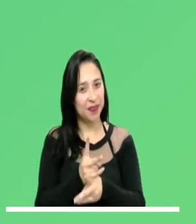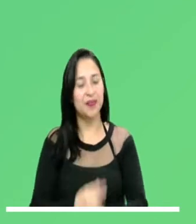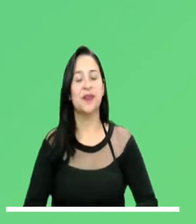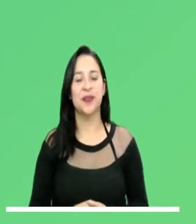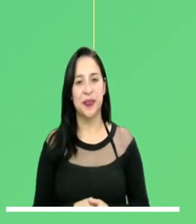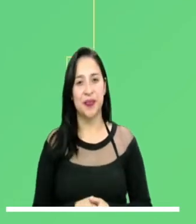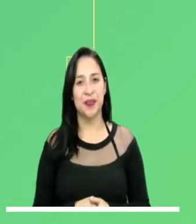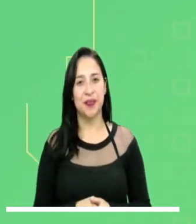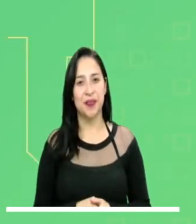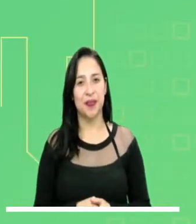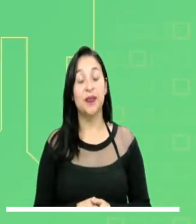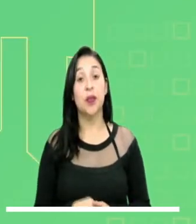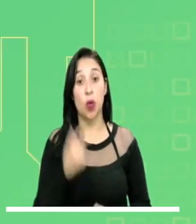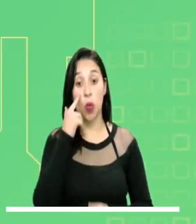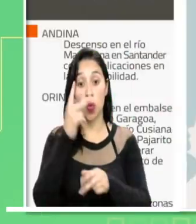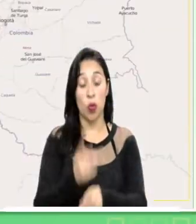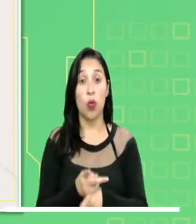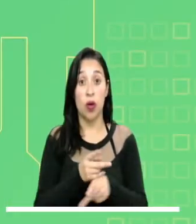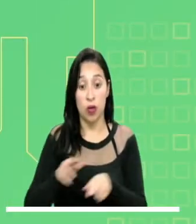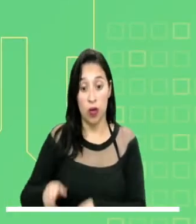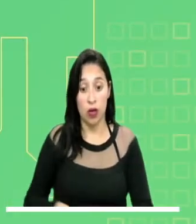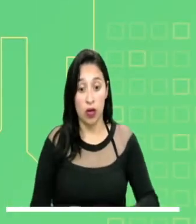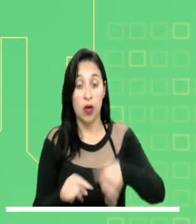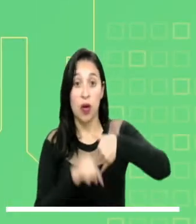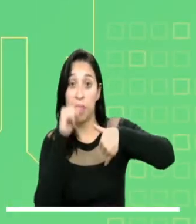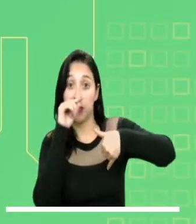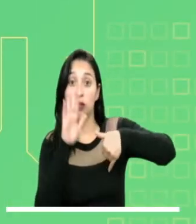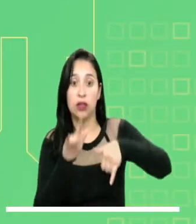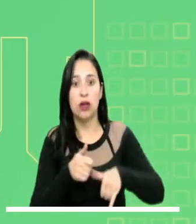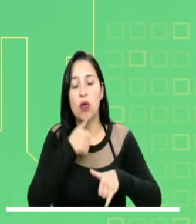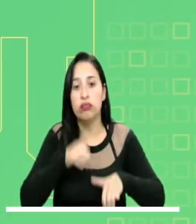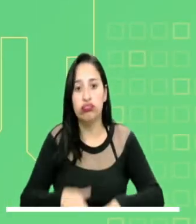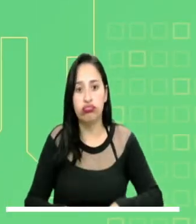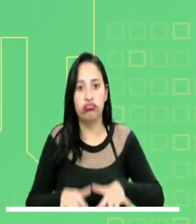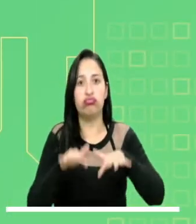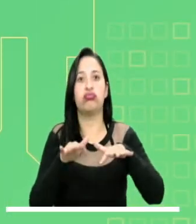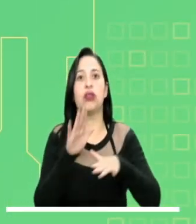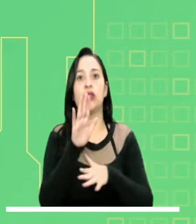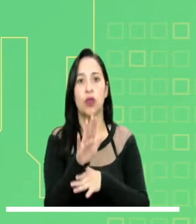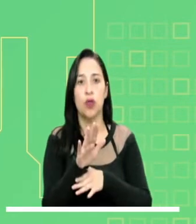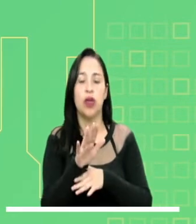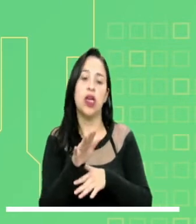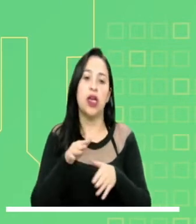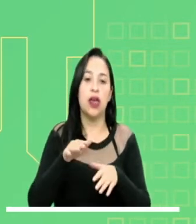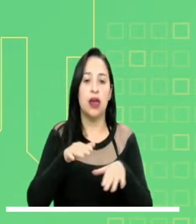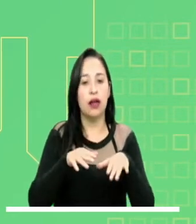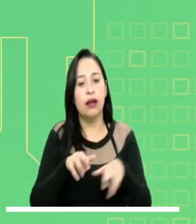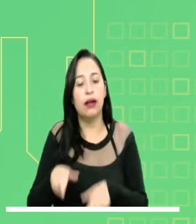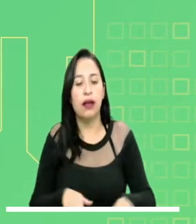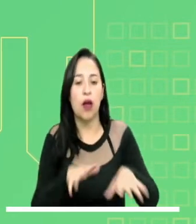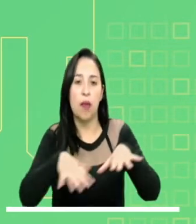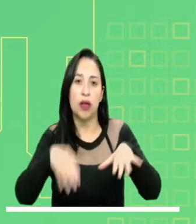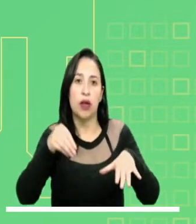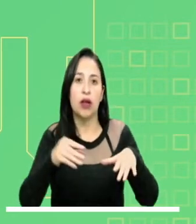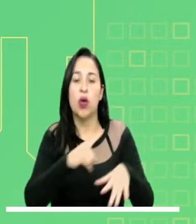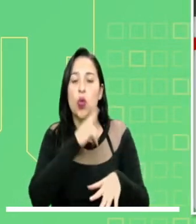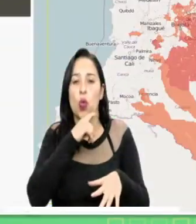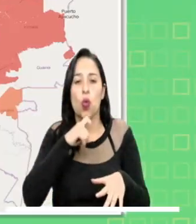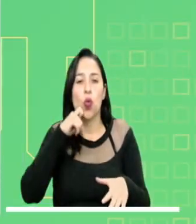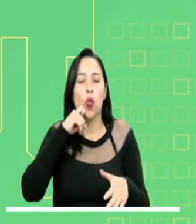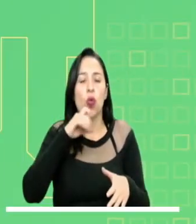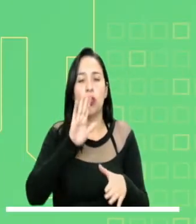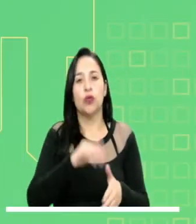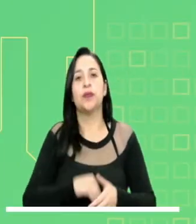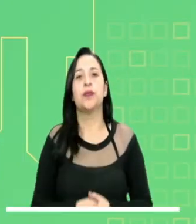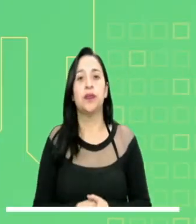mucha atención a las principales alertas a nivel nacional. Alerta por las crecientes en el río Amazonas y el descenso en los niveles del río Magdalena.